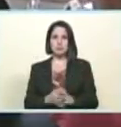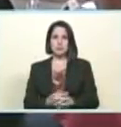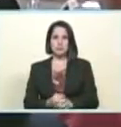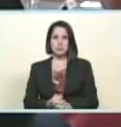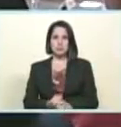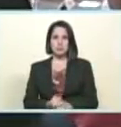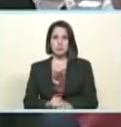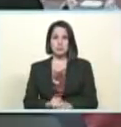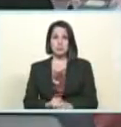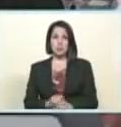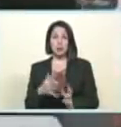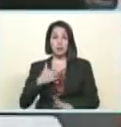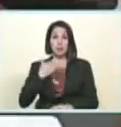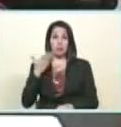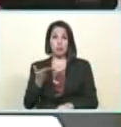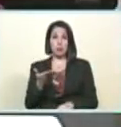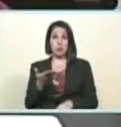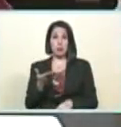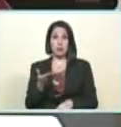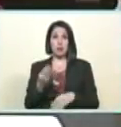hubiéramos podido adoptar